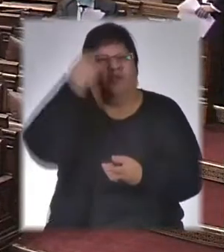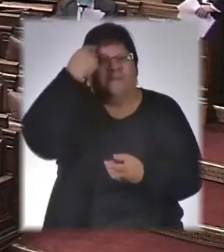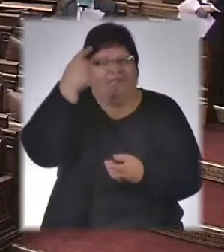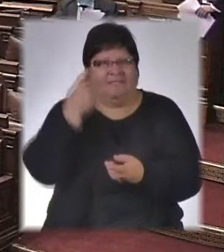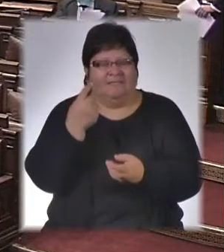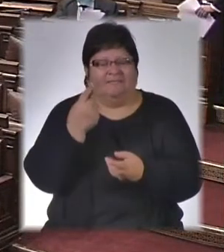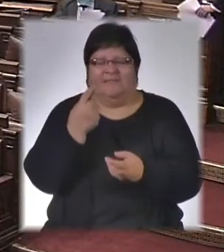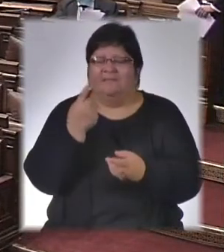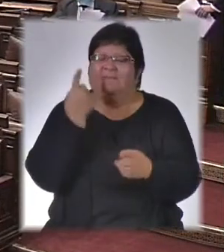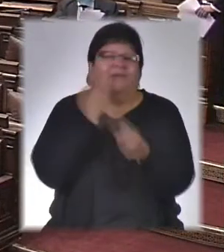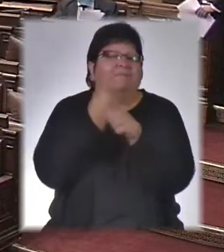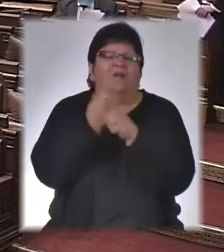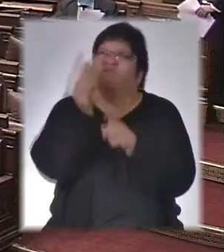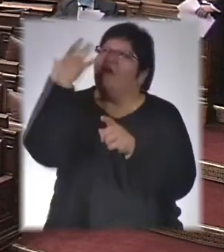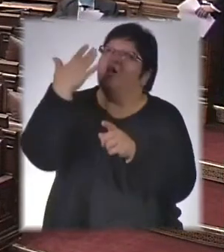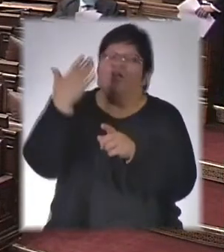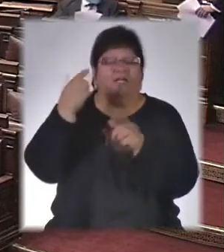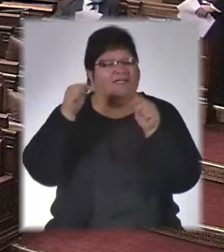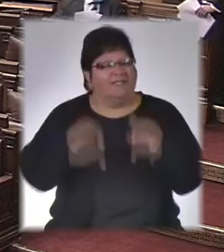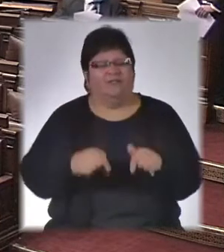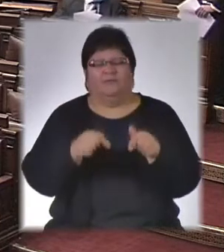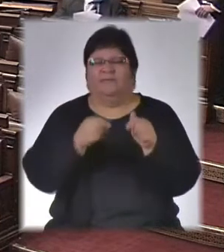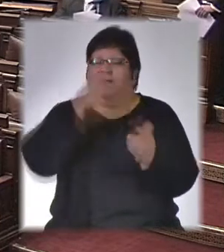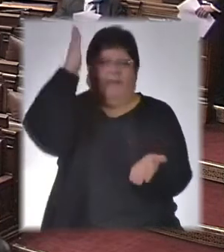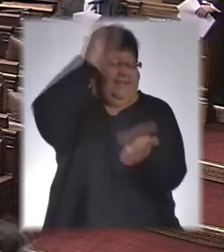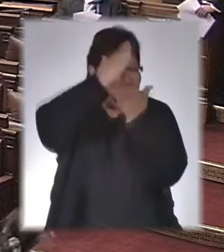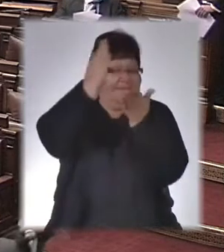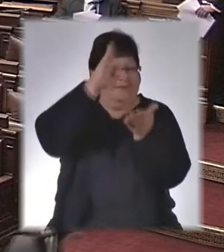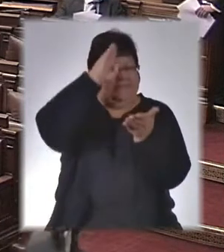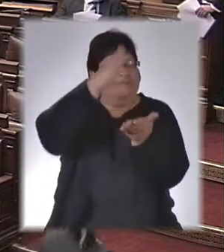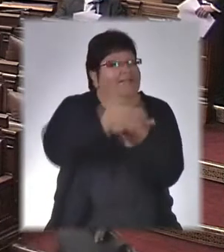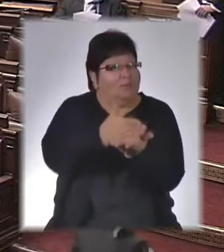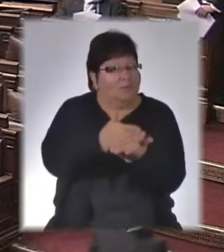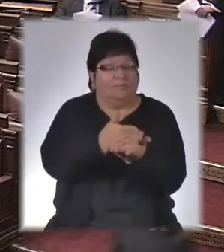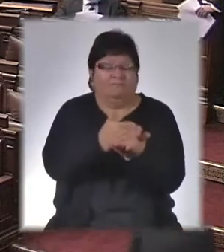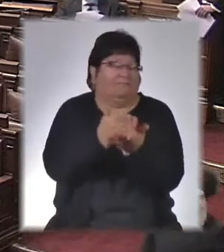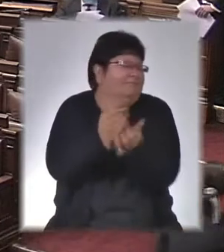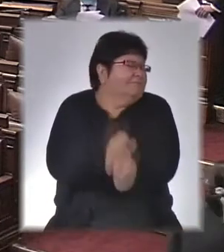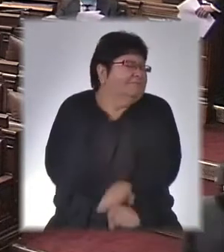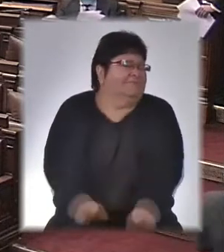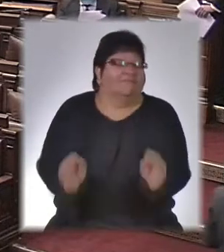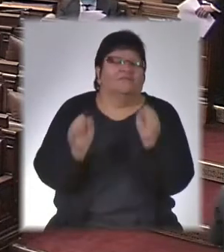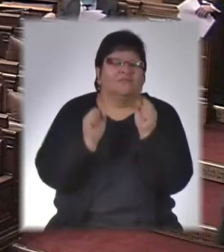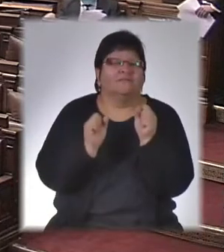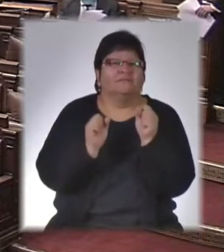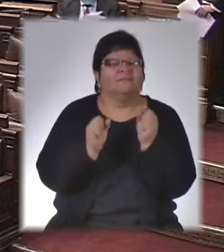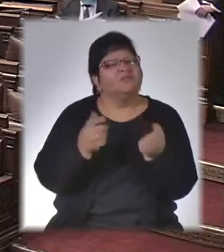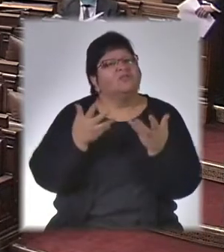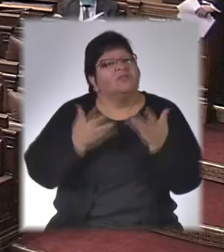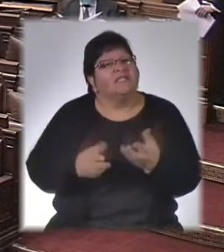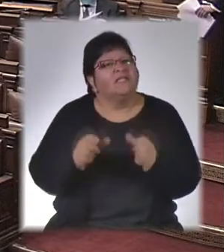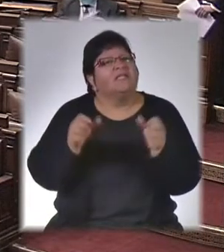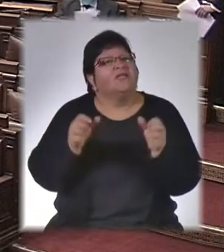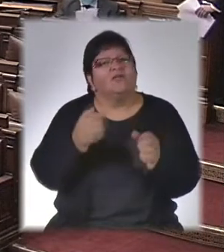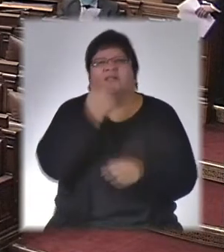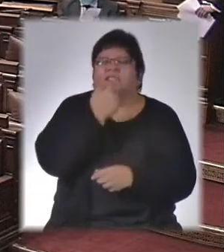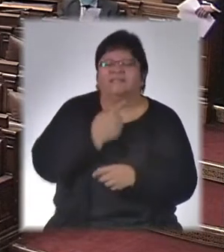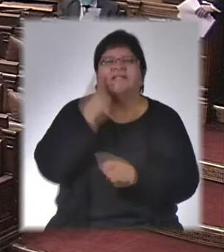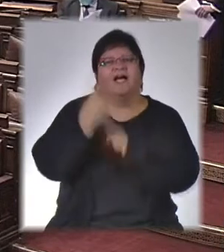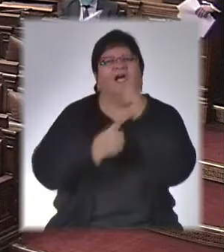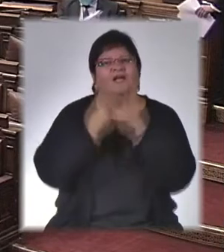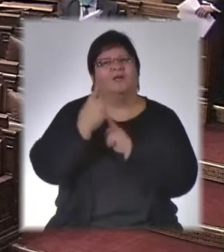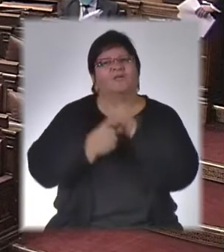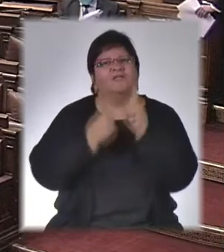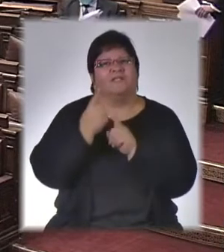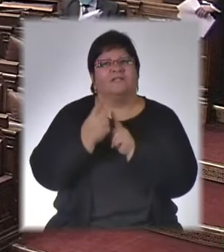destacar eso. Durante la dictadura, por supuesto, esto no era posible. Quiero hacer algunas consideraciones relativas al tema de los